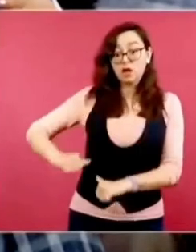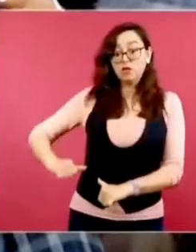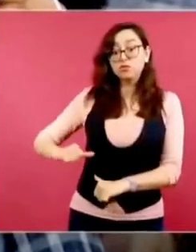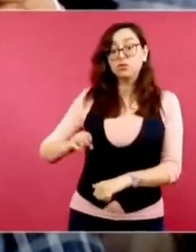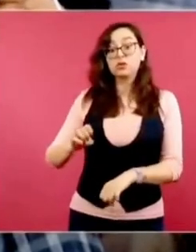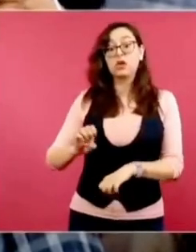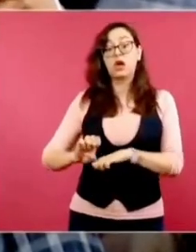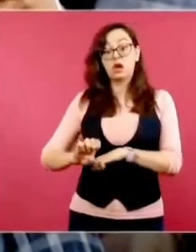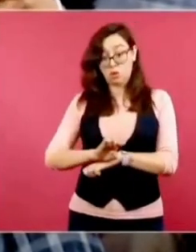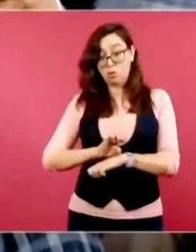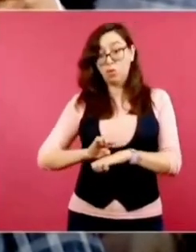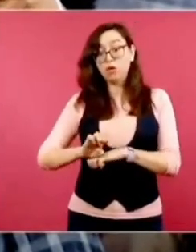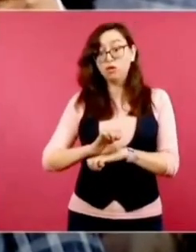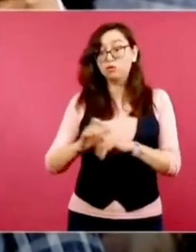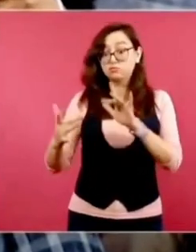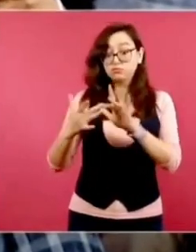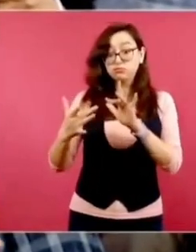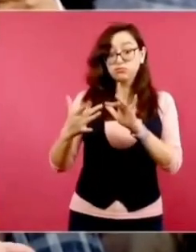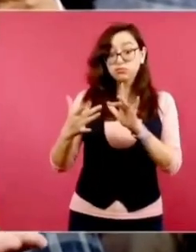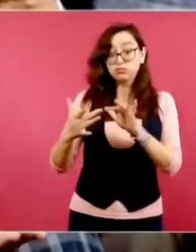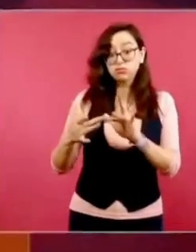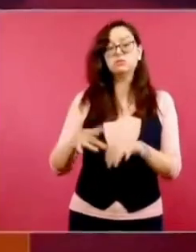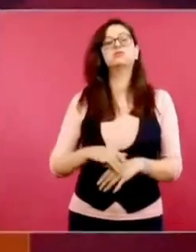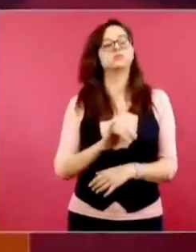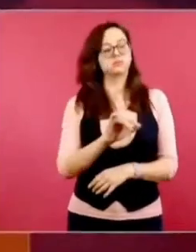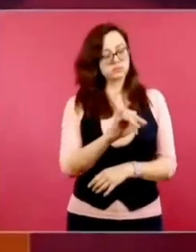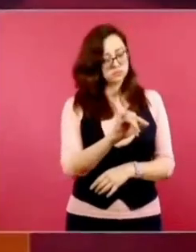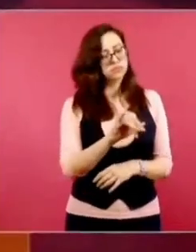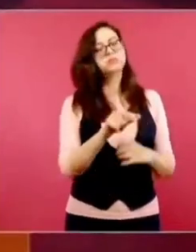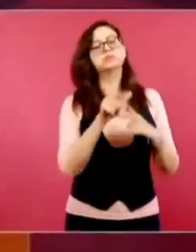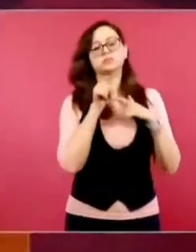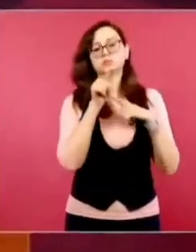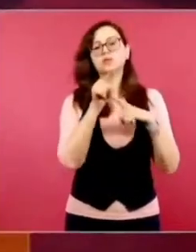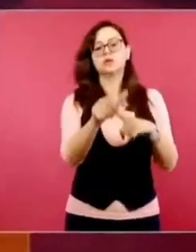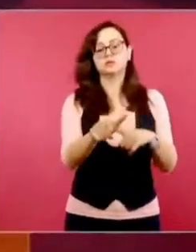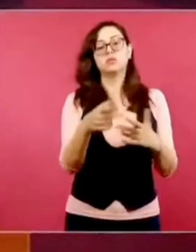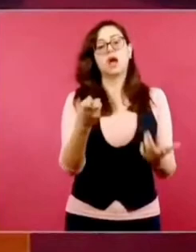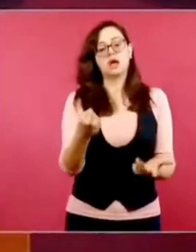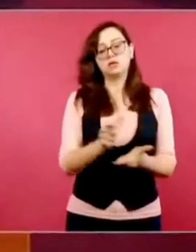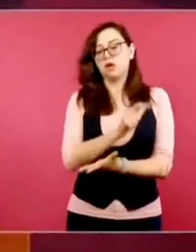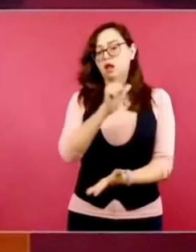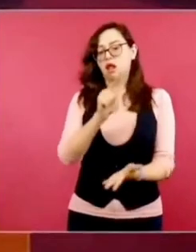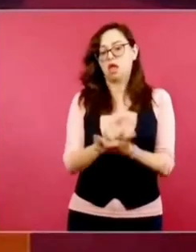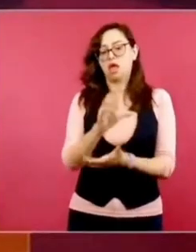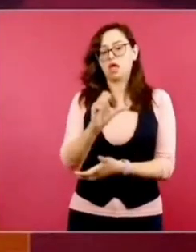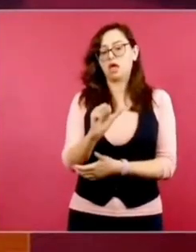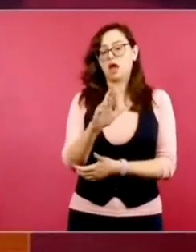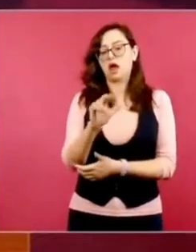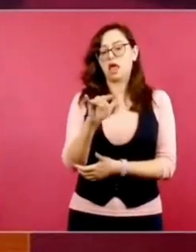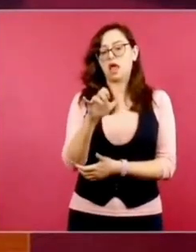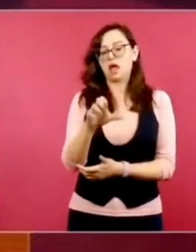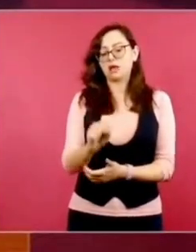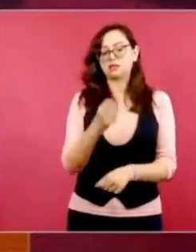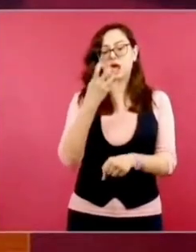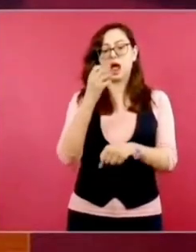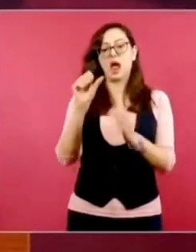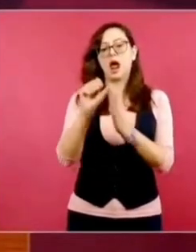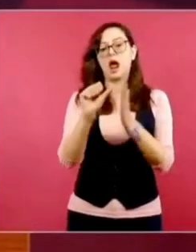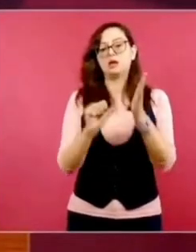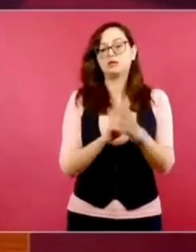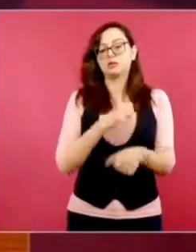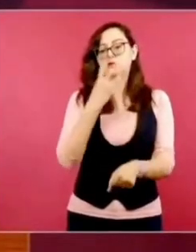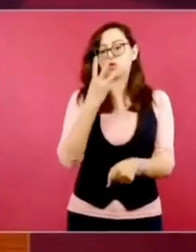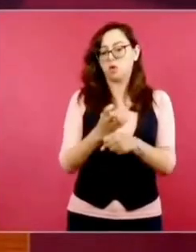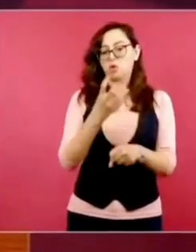O sea, ¿sigue defendiendo el asilo de Glass? Sí, por supuesto. De acuerdo a la Convención de Caracas, el artículo 4º de la Convención de